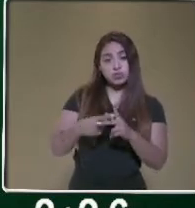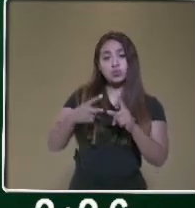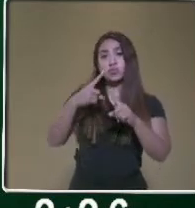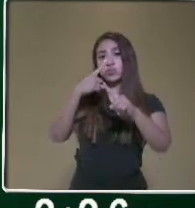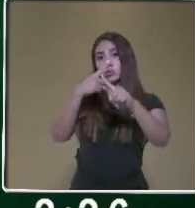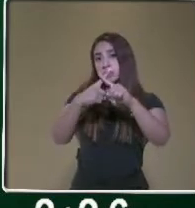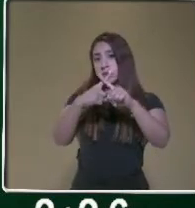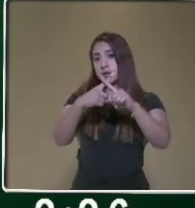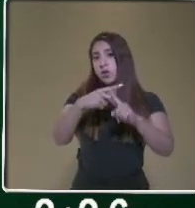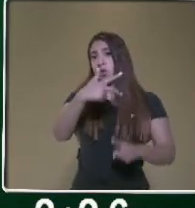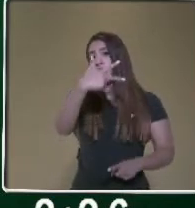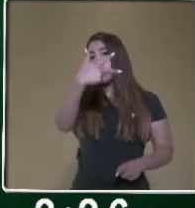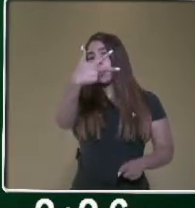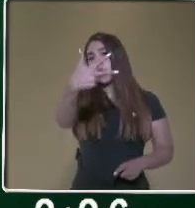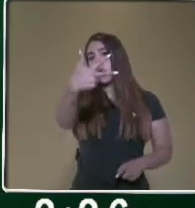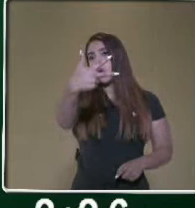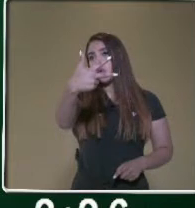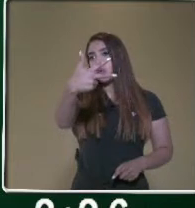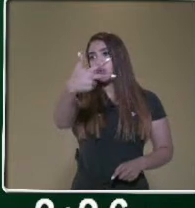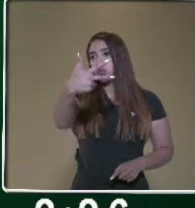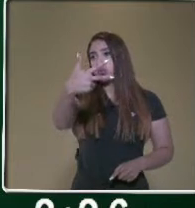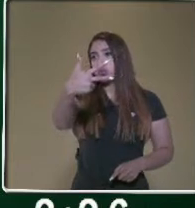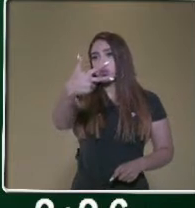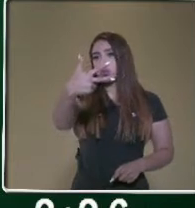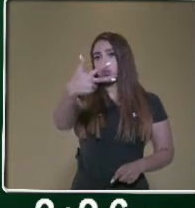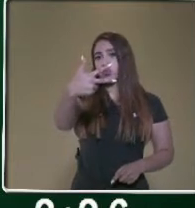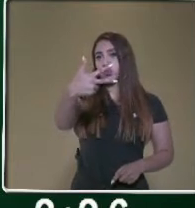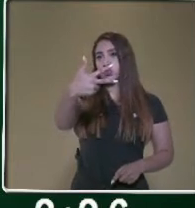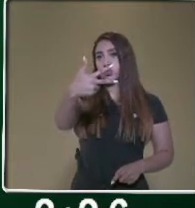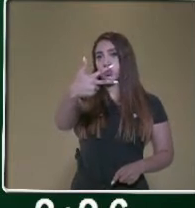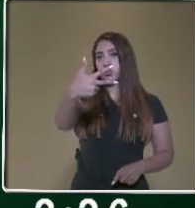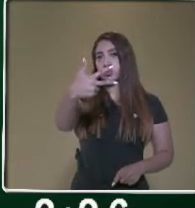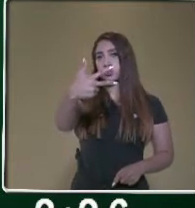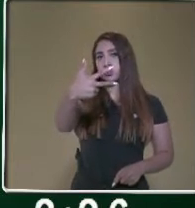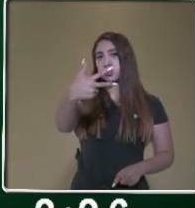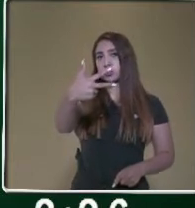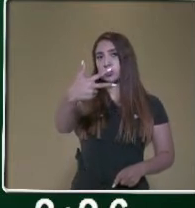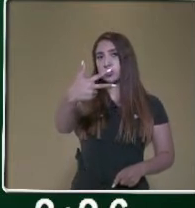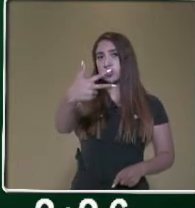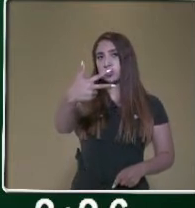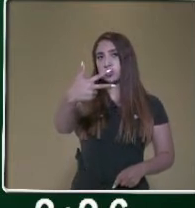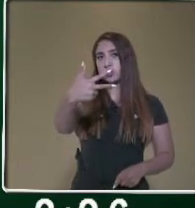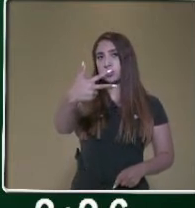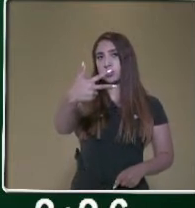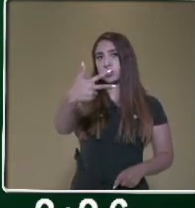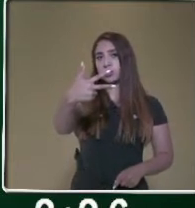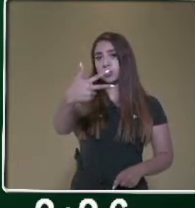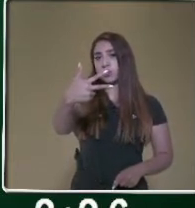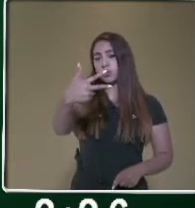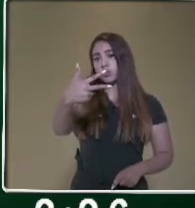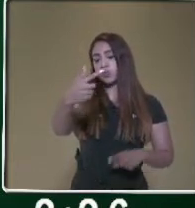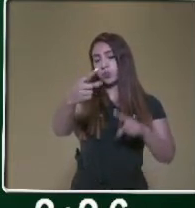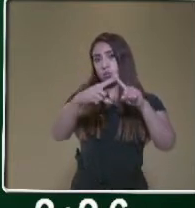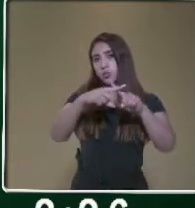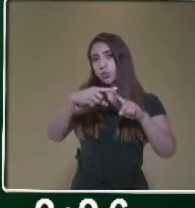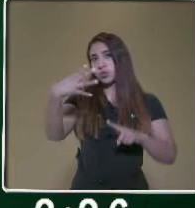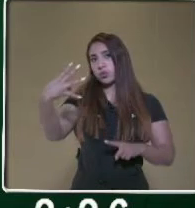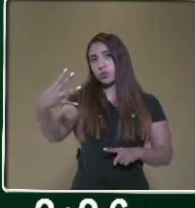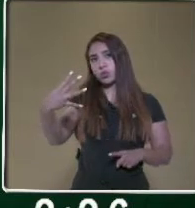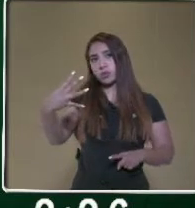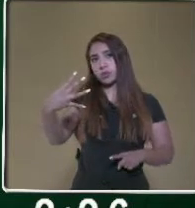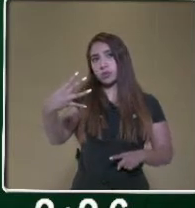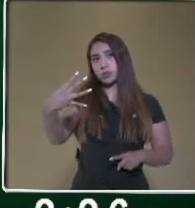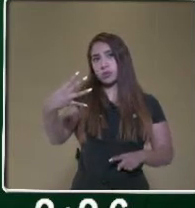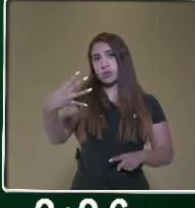8, que está ocupando el lugar de las unidades, que en este caso 8 por 4 sería